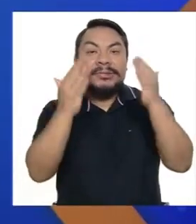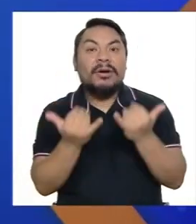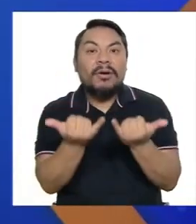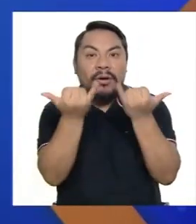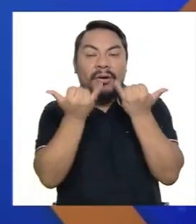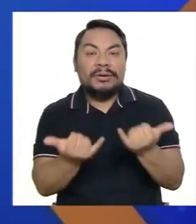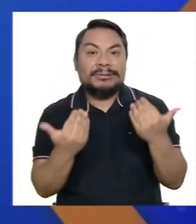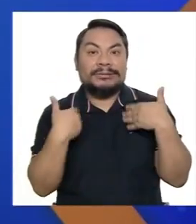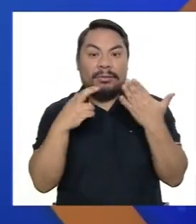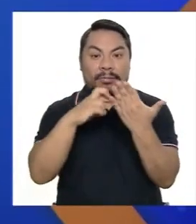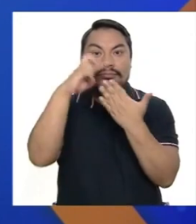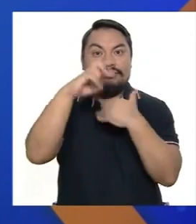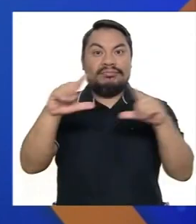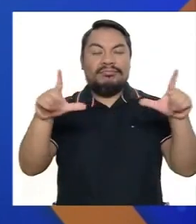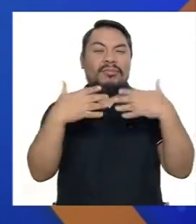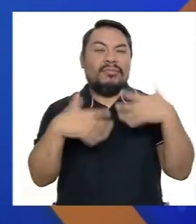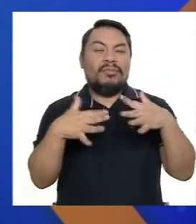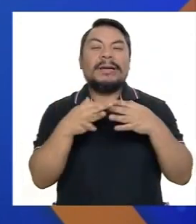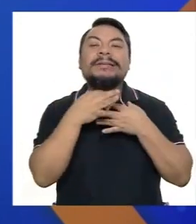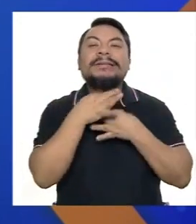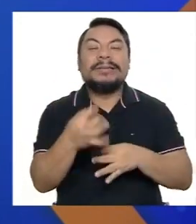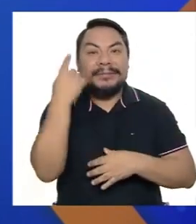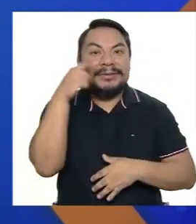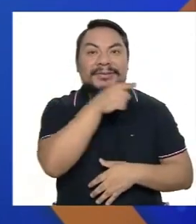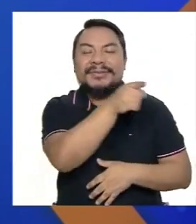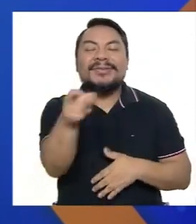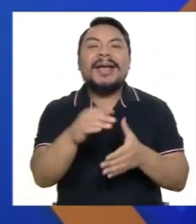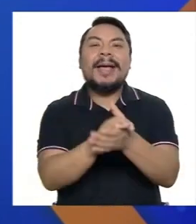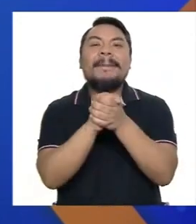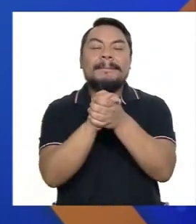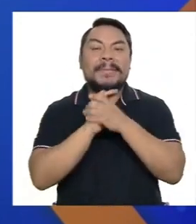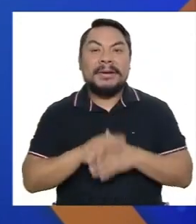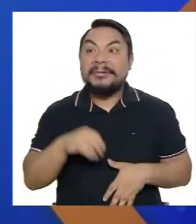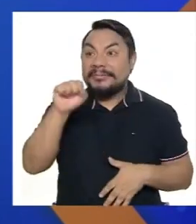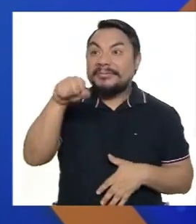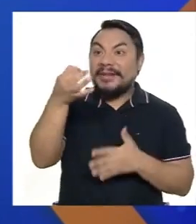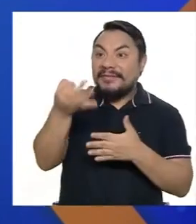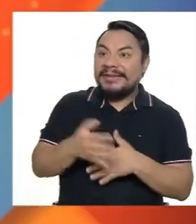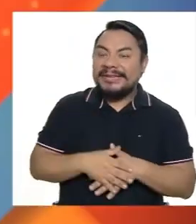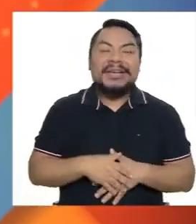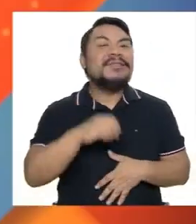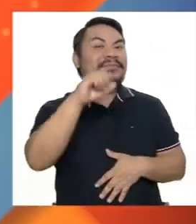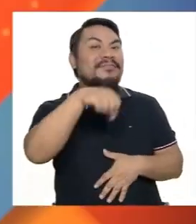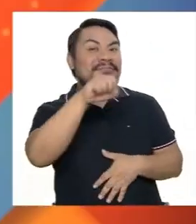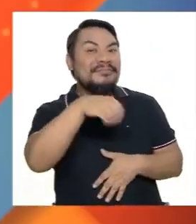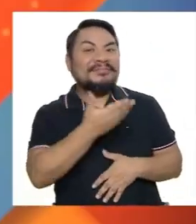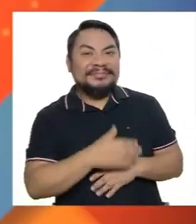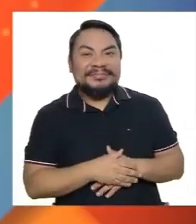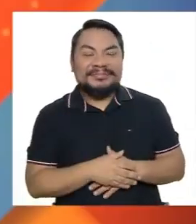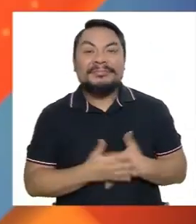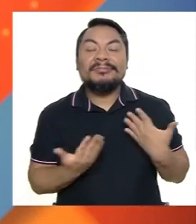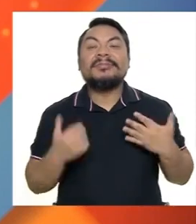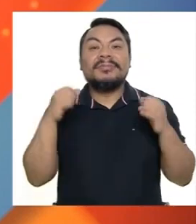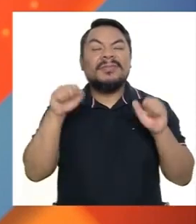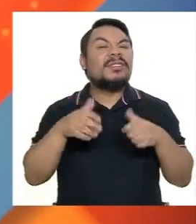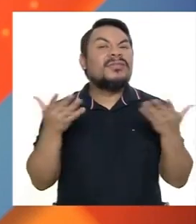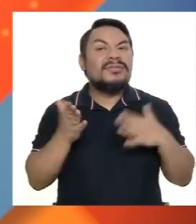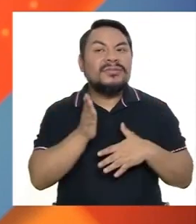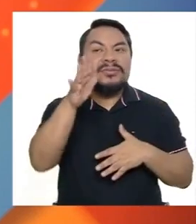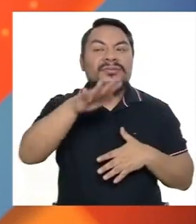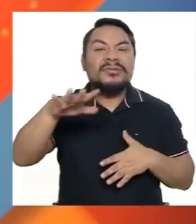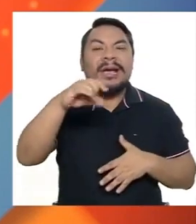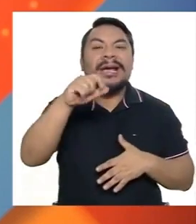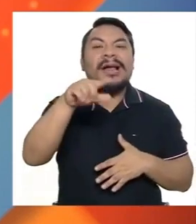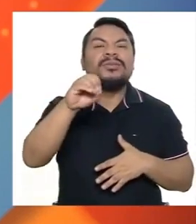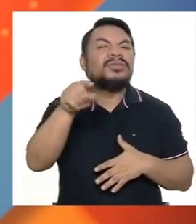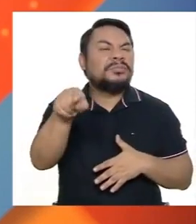día de hoy tenemos un programa muy interesante para ustedes, amigos ¿No es así, Josué? Exacto, Gina Estuvimos en